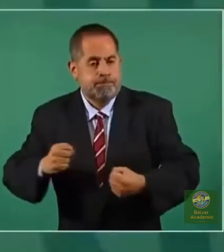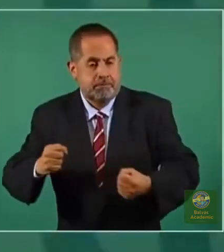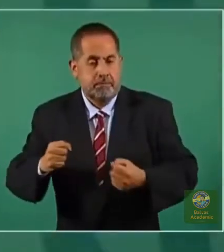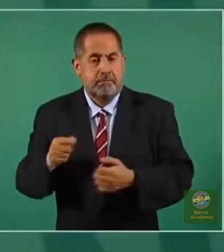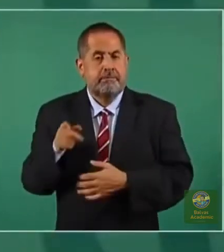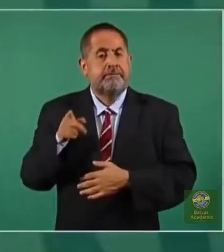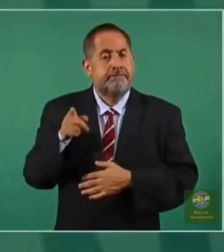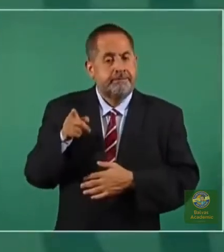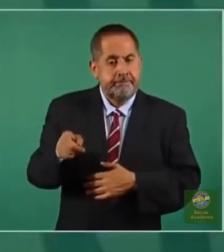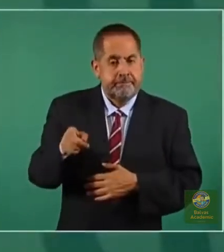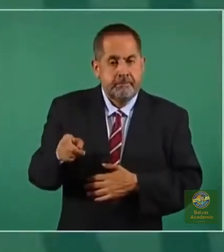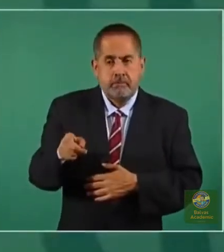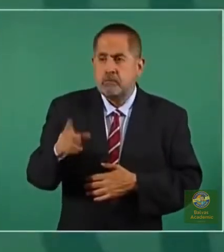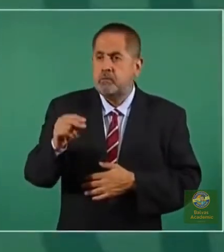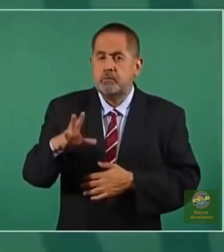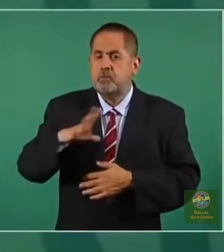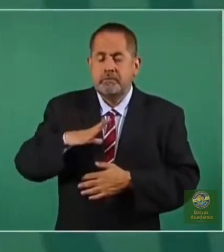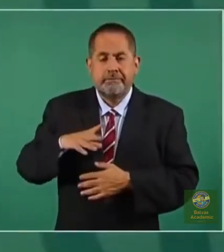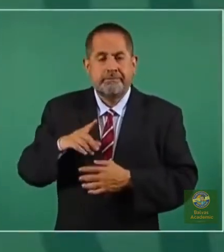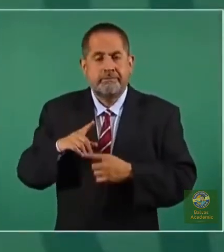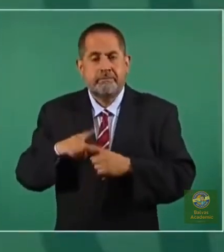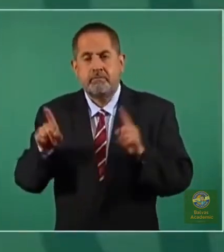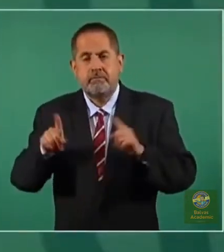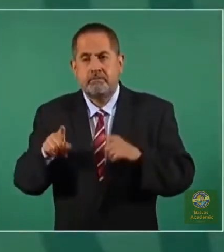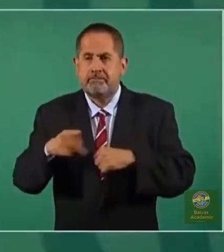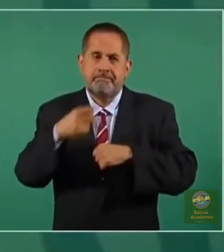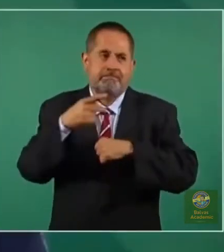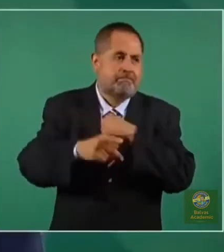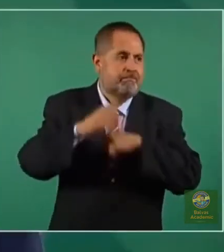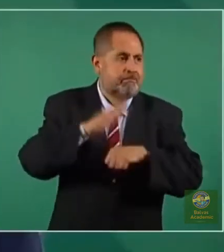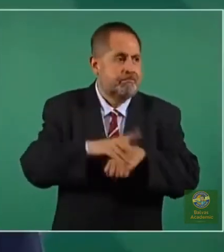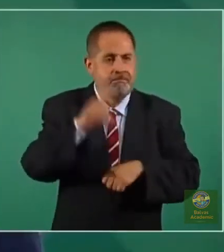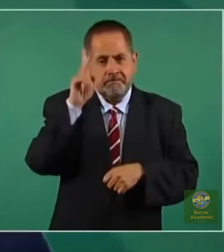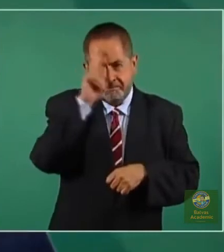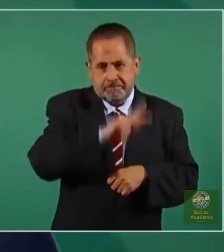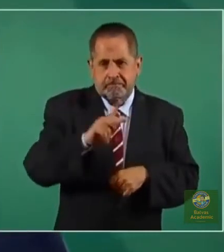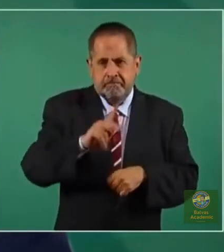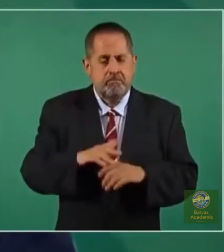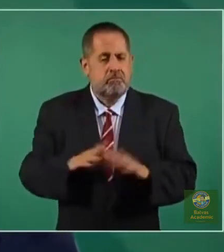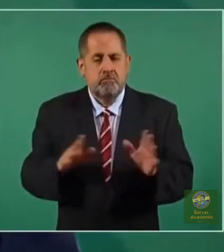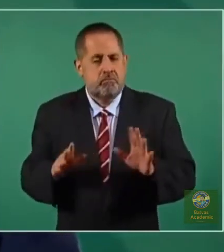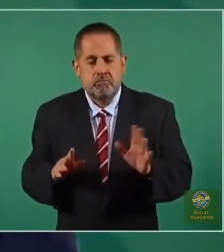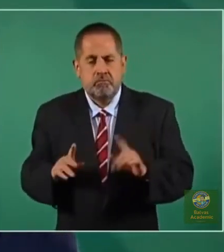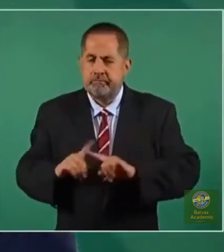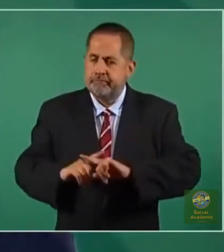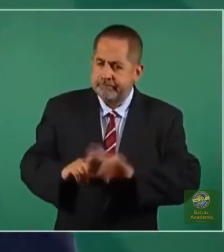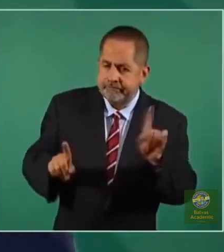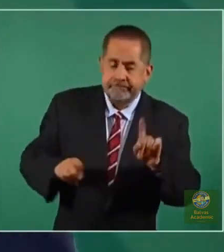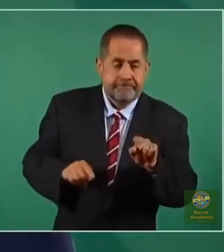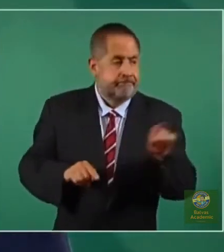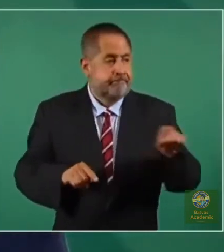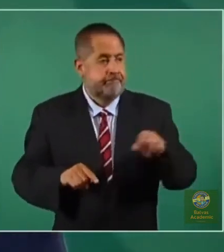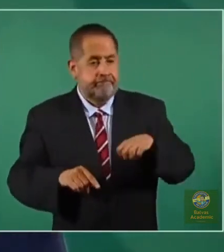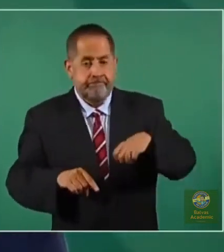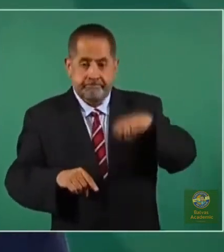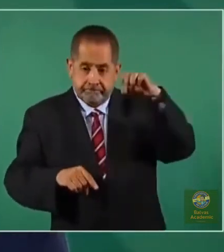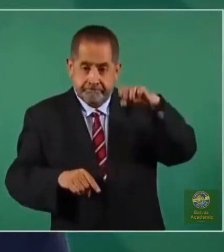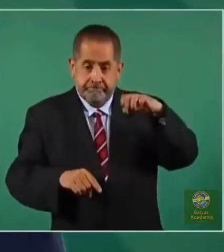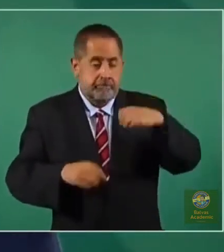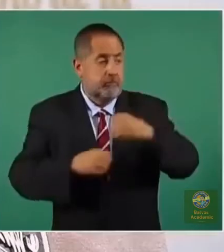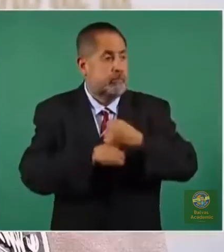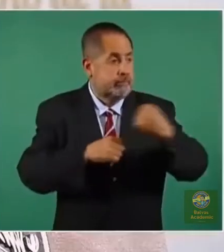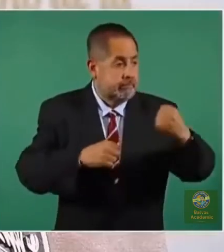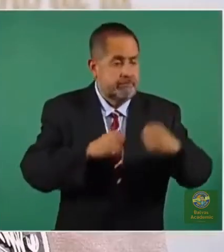obesidad no tienen una diferencia de riesgo tan grande como sí lo tienen las personas adultas